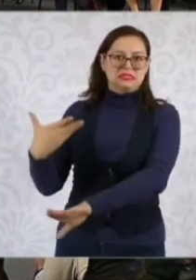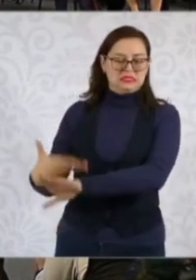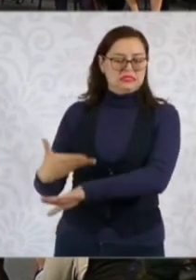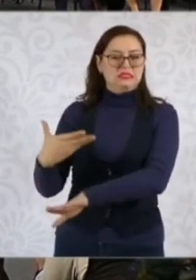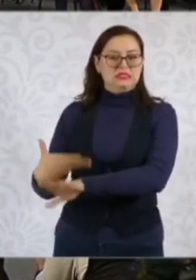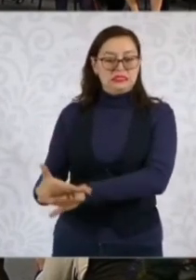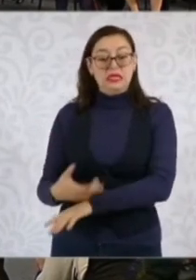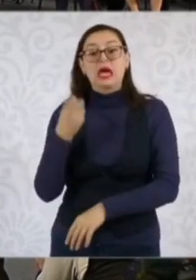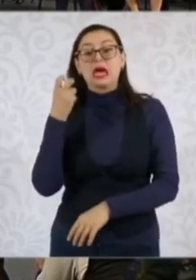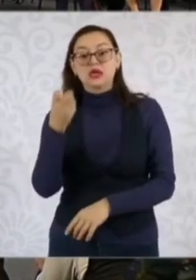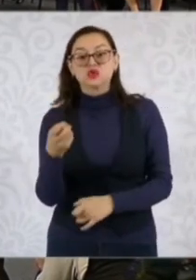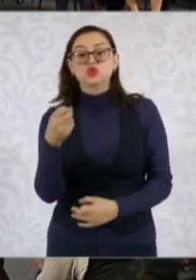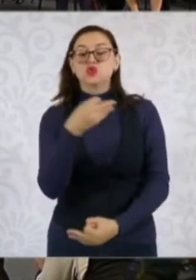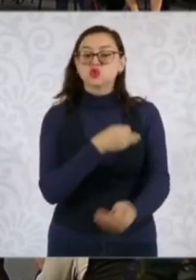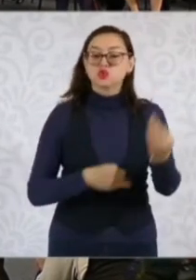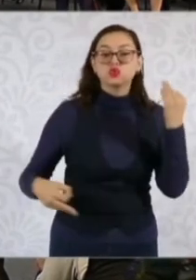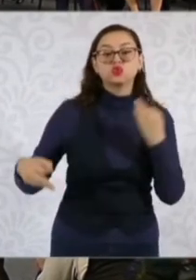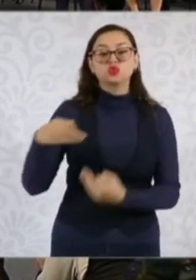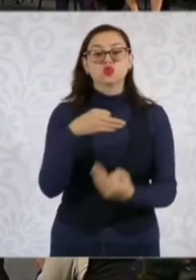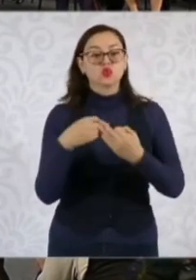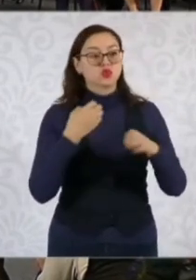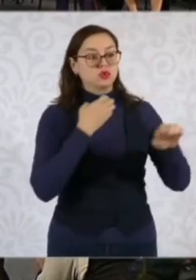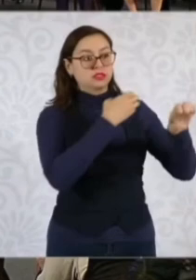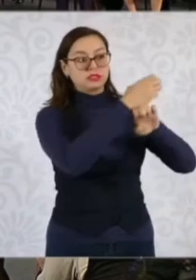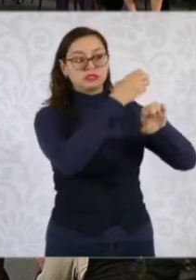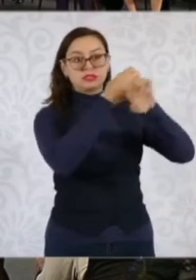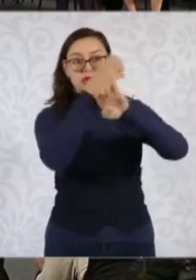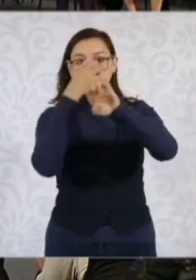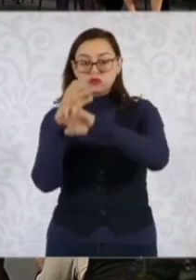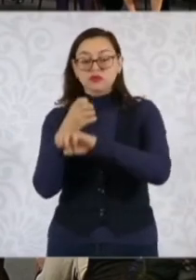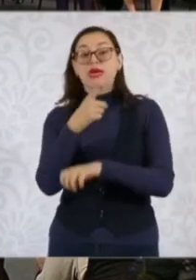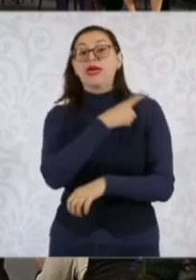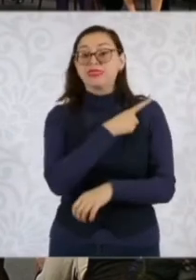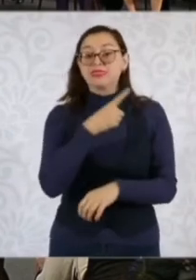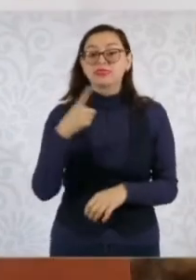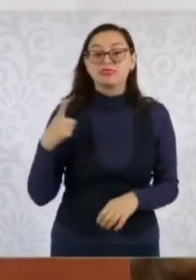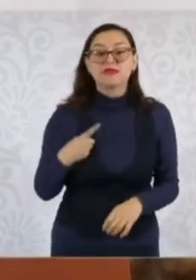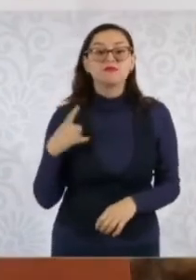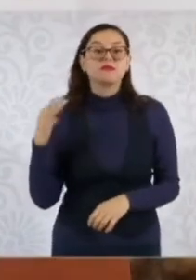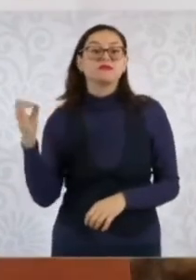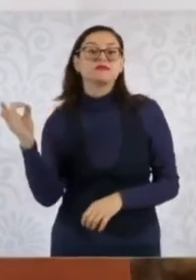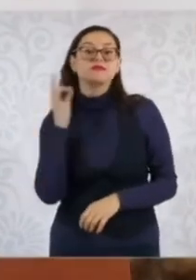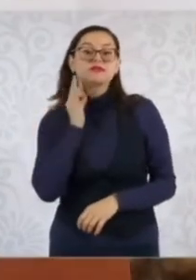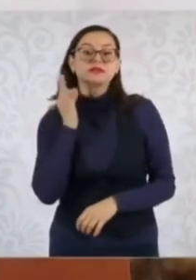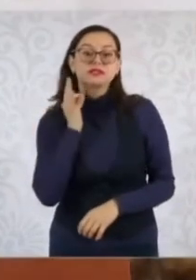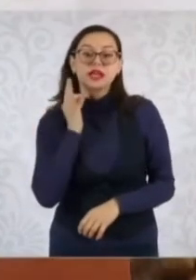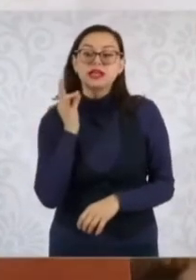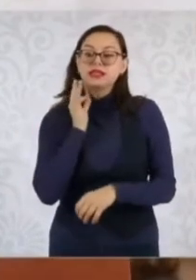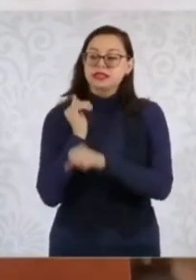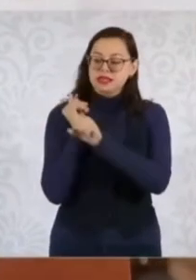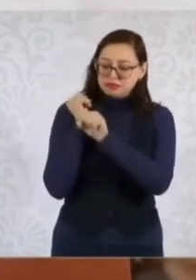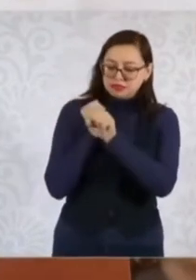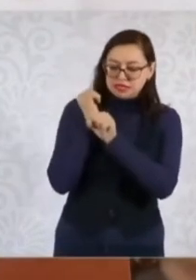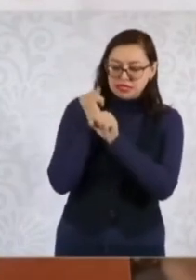entidades federativas deberán contar con fiscales de investigación por delitos de razón de género.